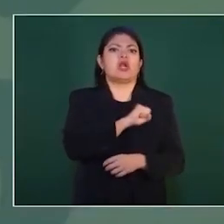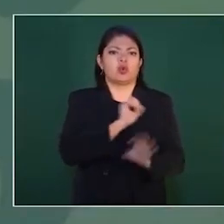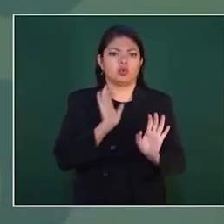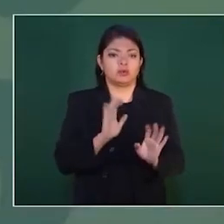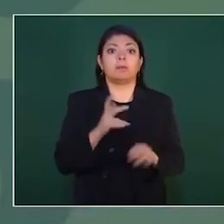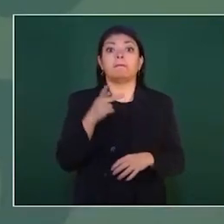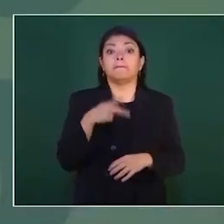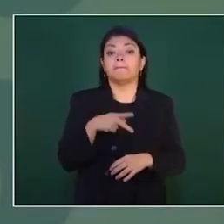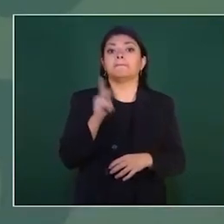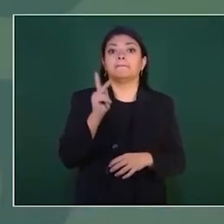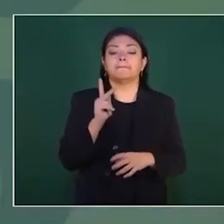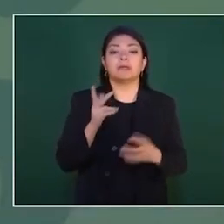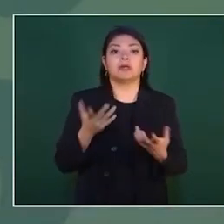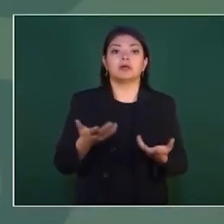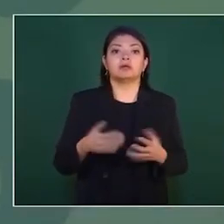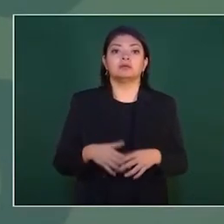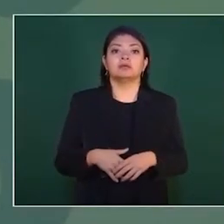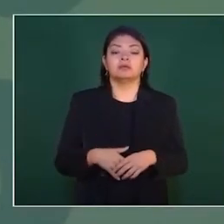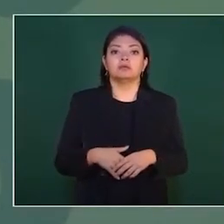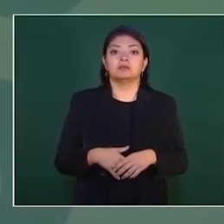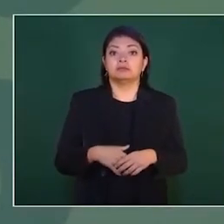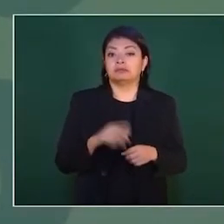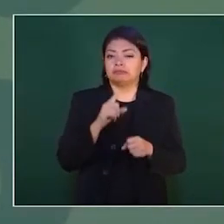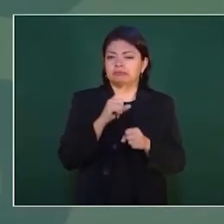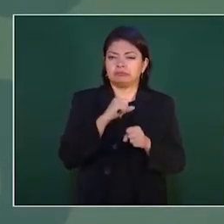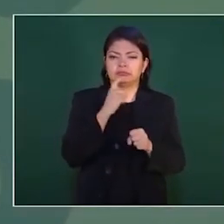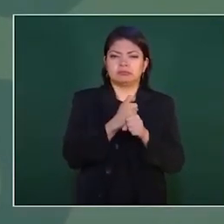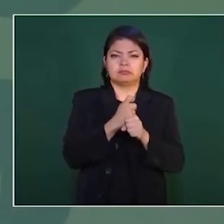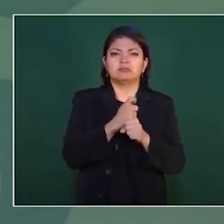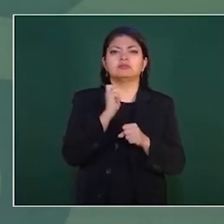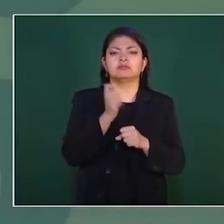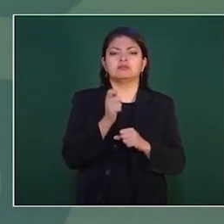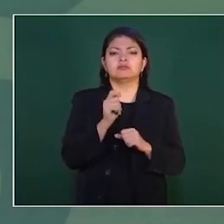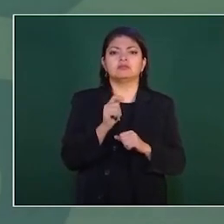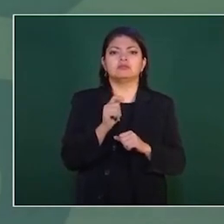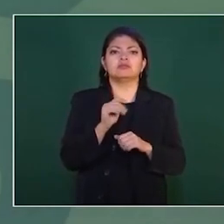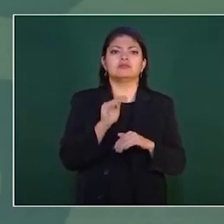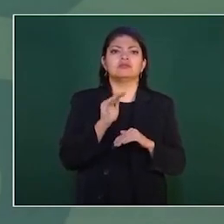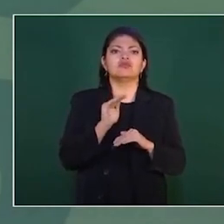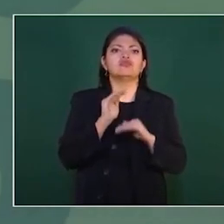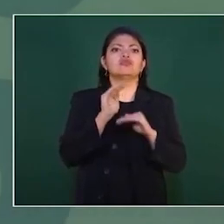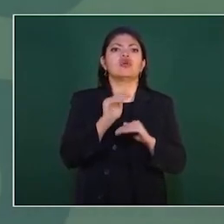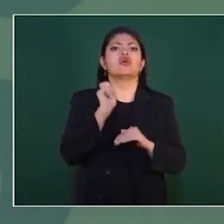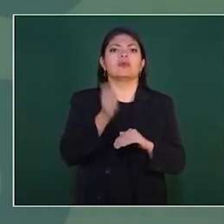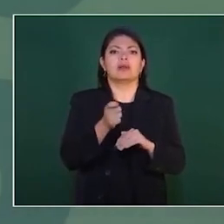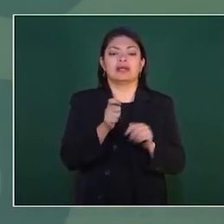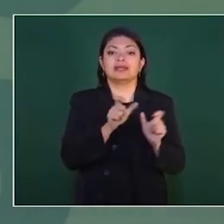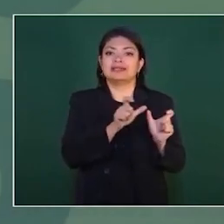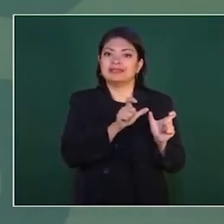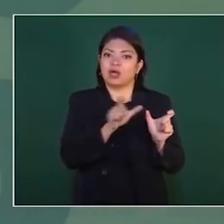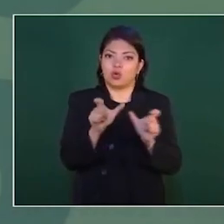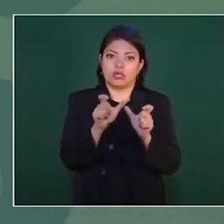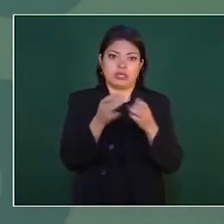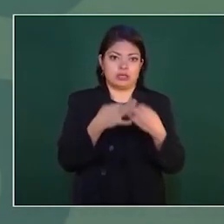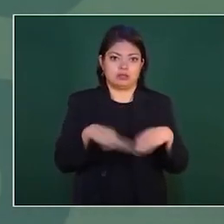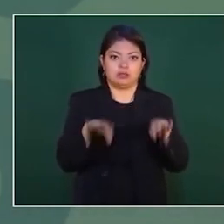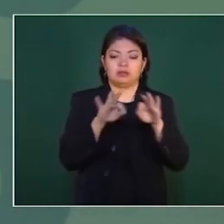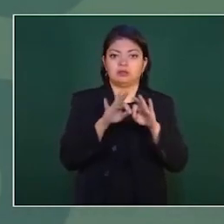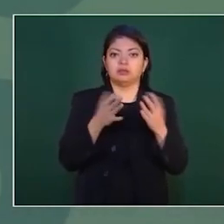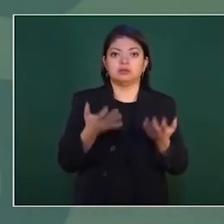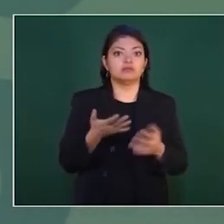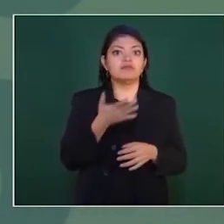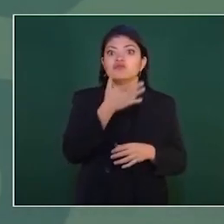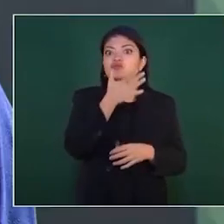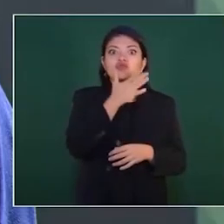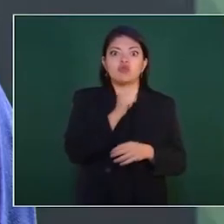fundamentalmente en lo que tiene que ver con la seguridad. No